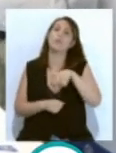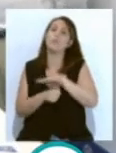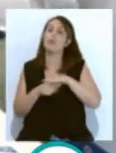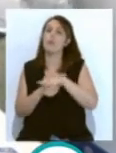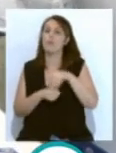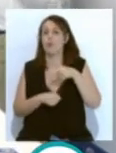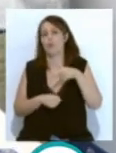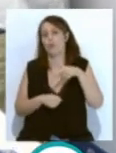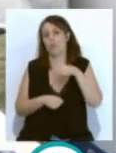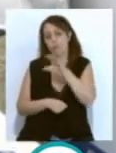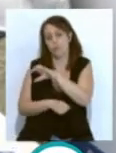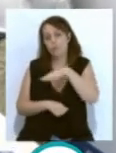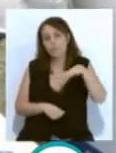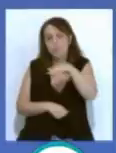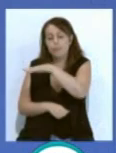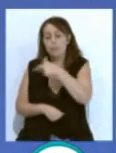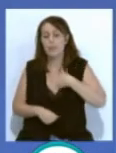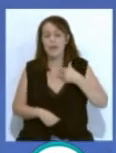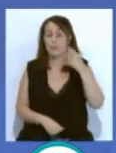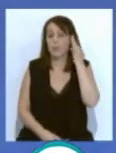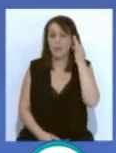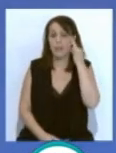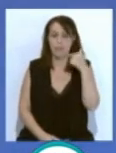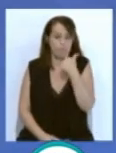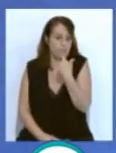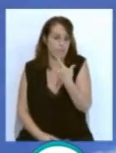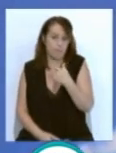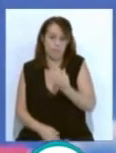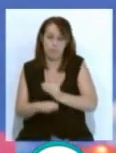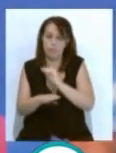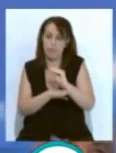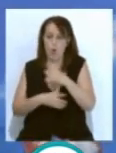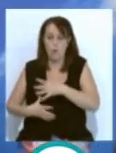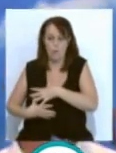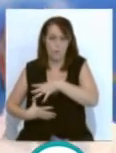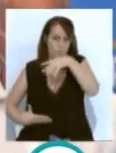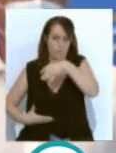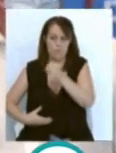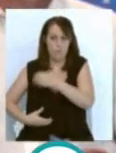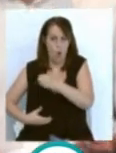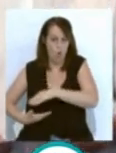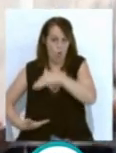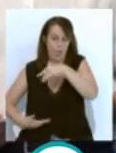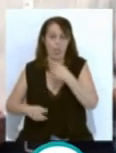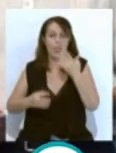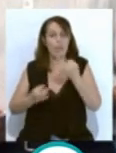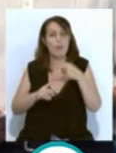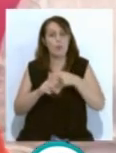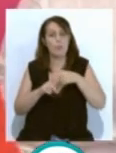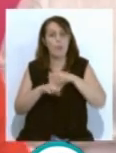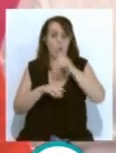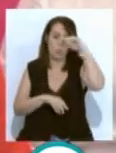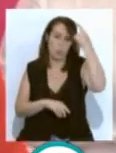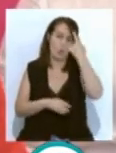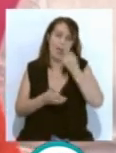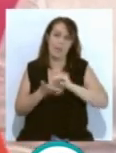de la provincia. Mestra ha destacado que la inversión de los fondos deberá usarse para la cultura, digitalización o